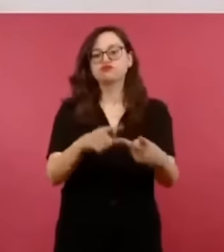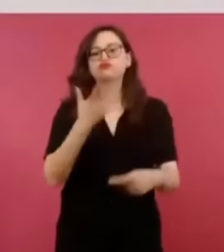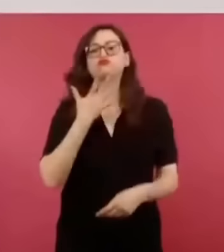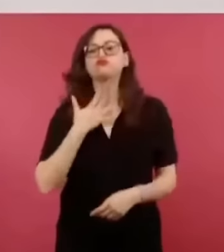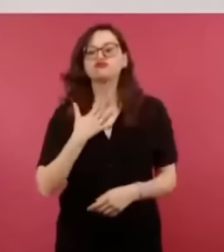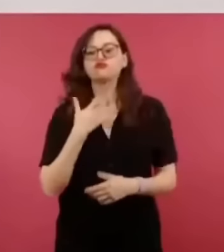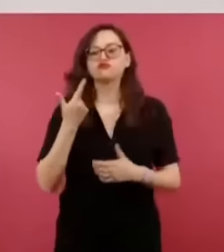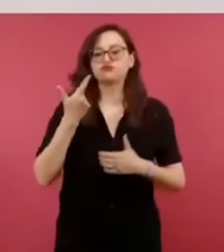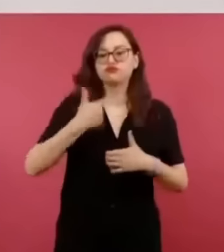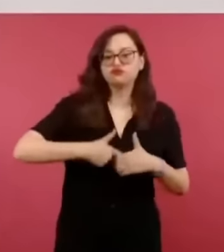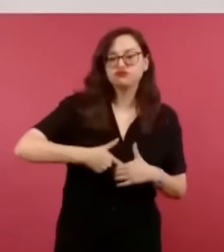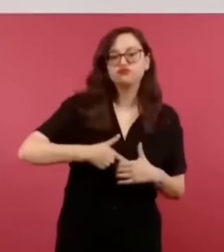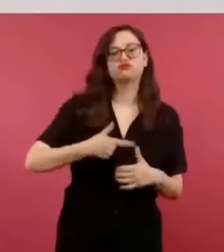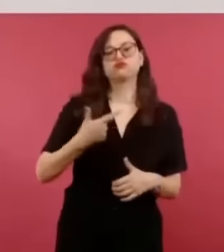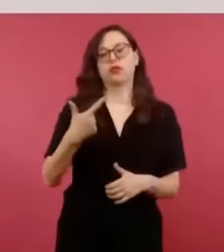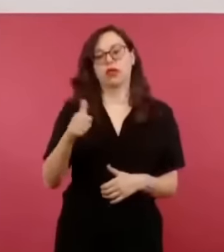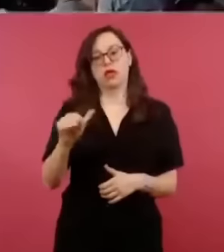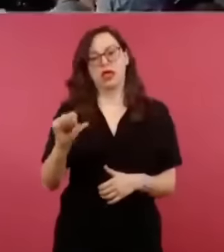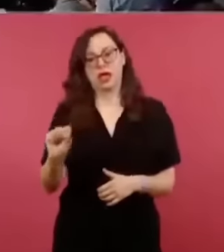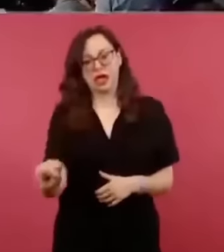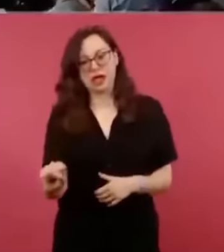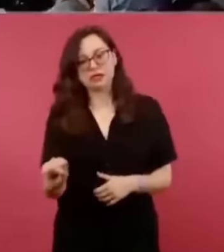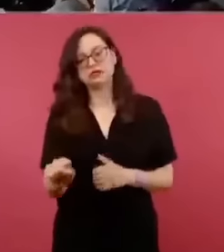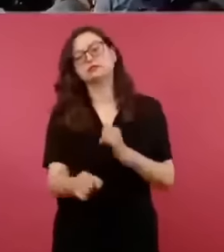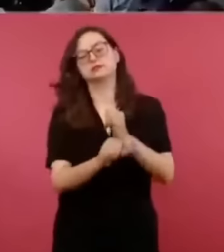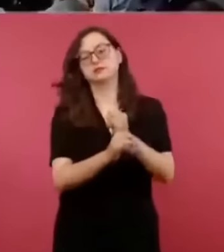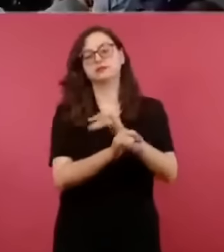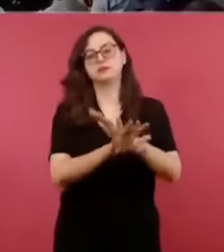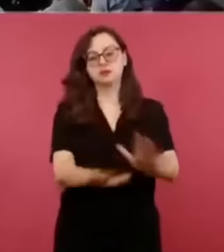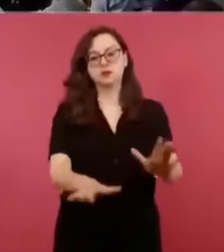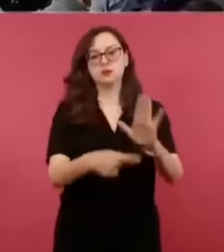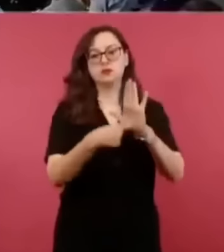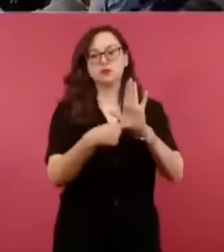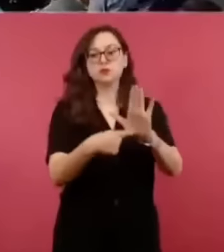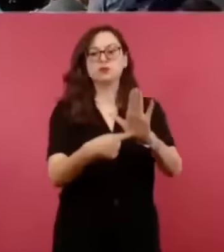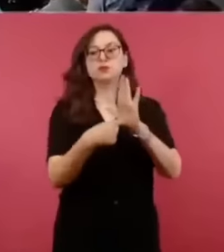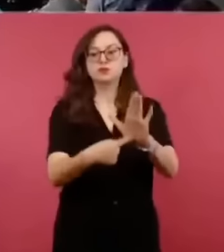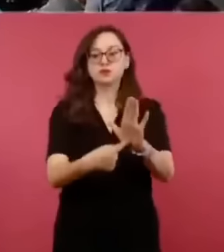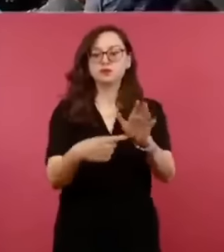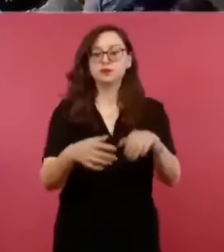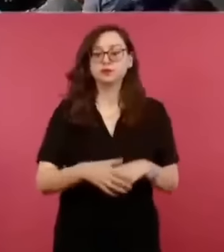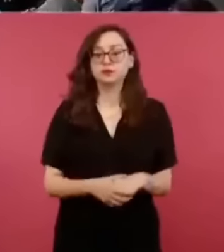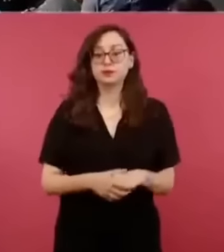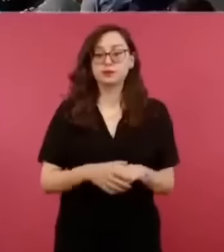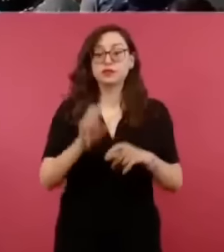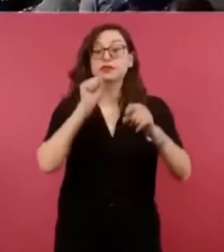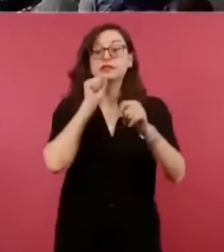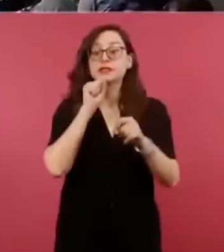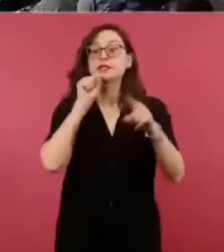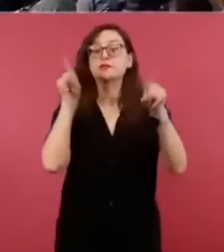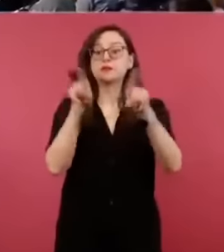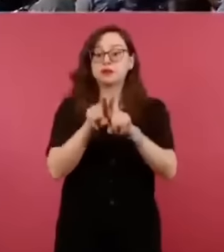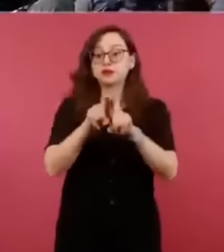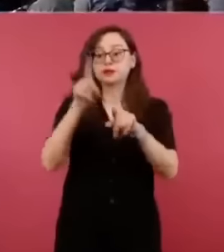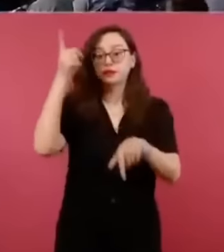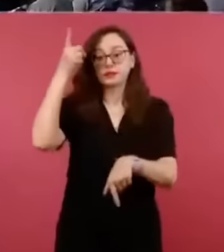también le pedí al director de Pemex que